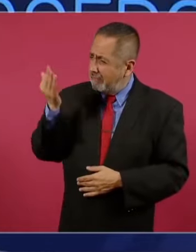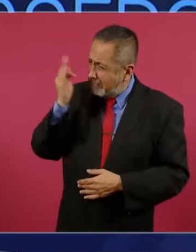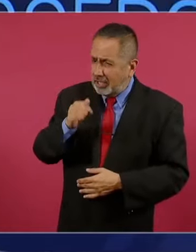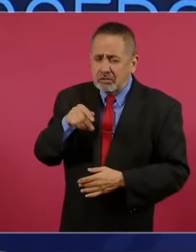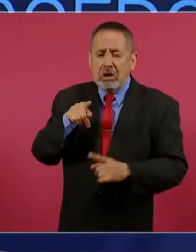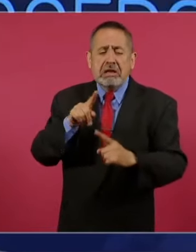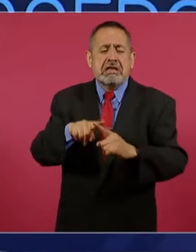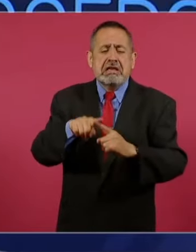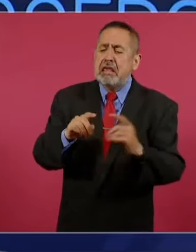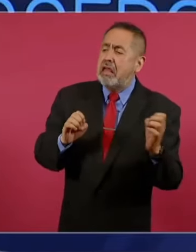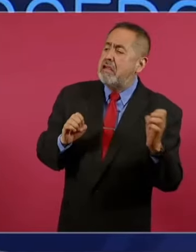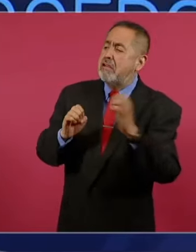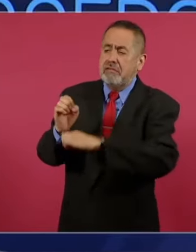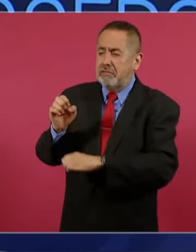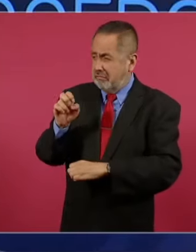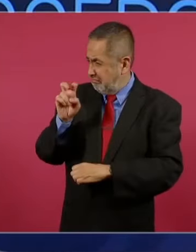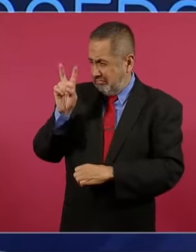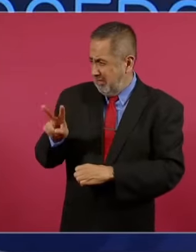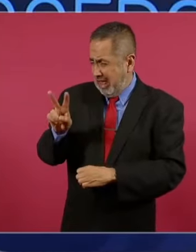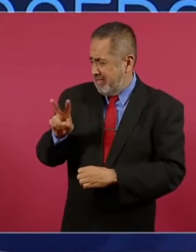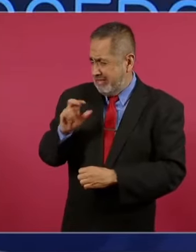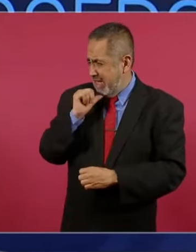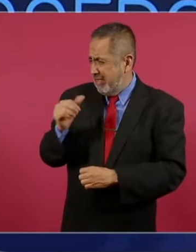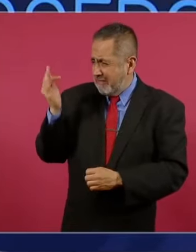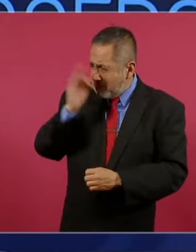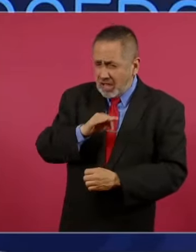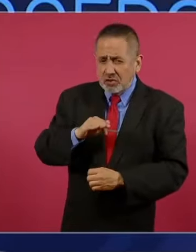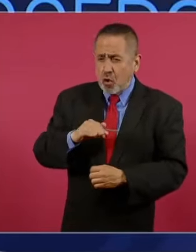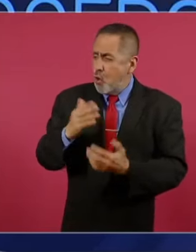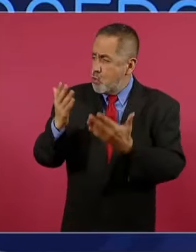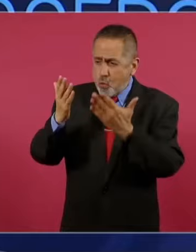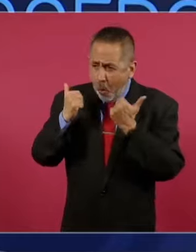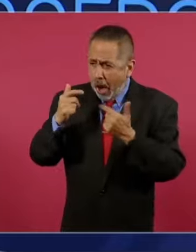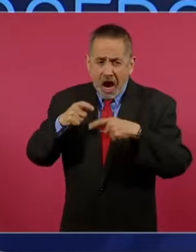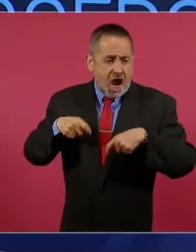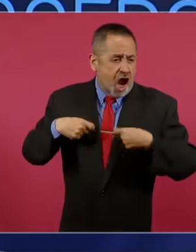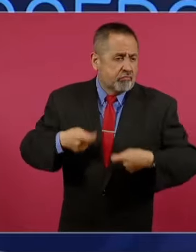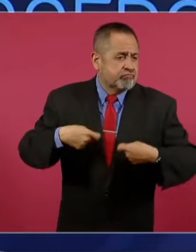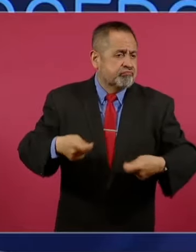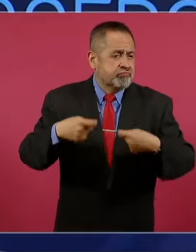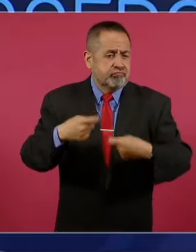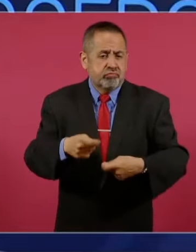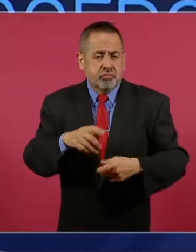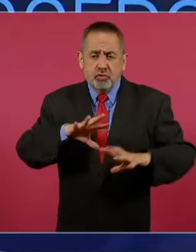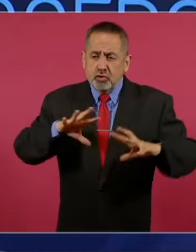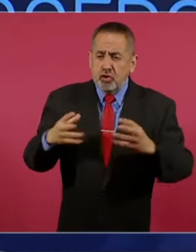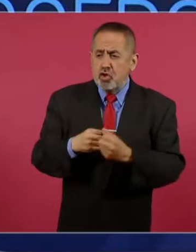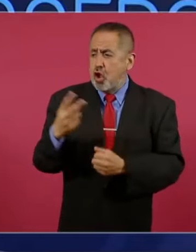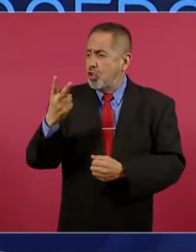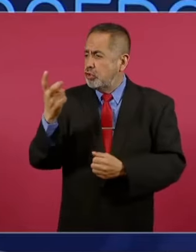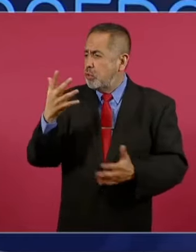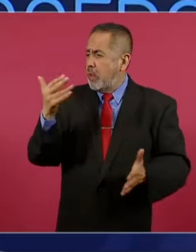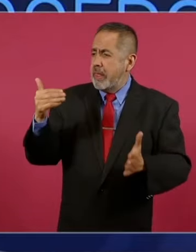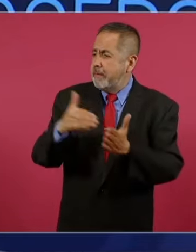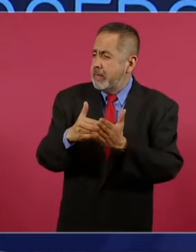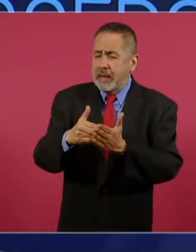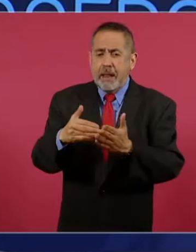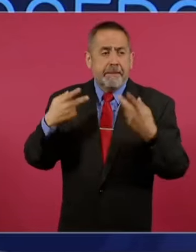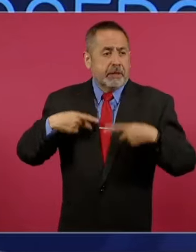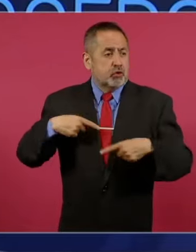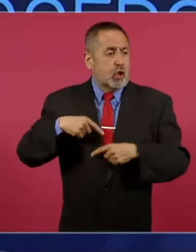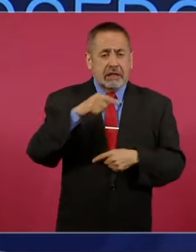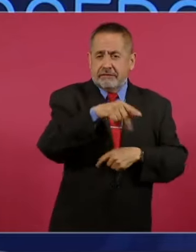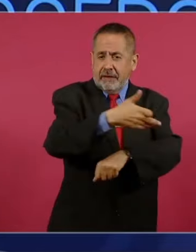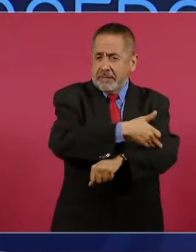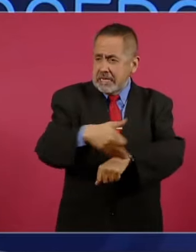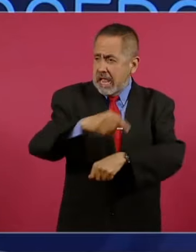presidente, lo engañó. No es verdad que hayan entregado ya la ayuda para las 250 mil familias, que son más,